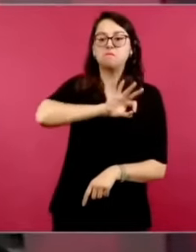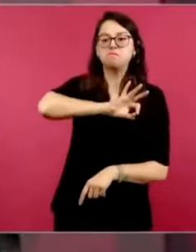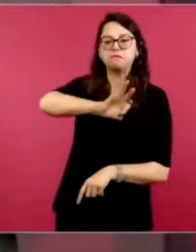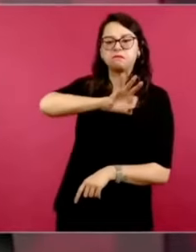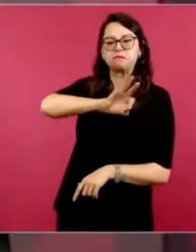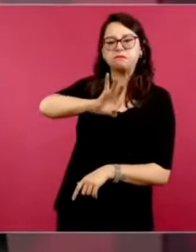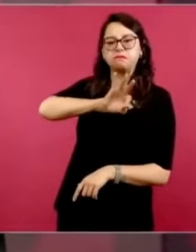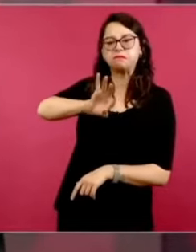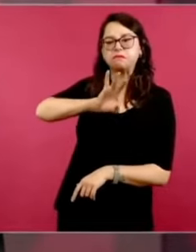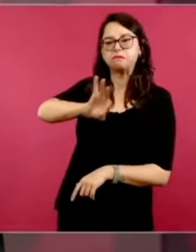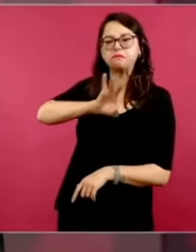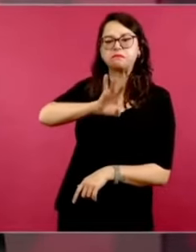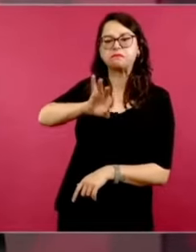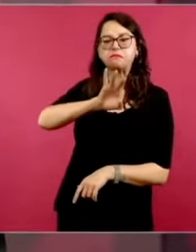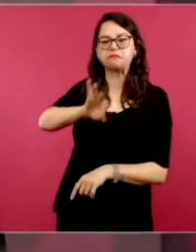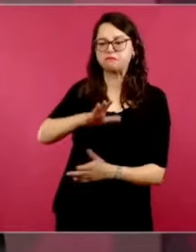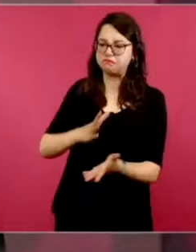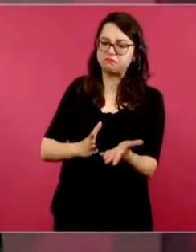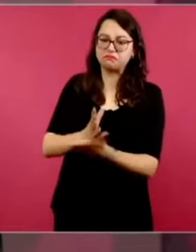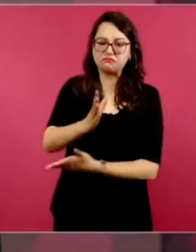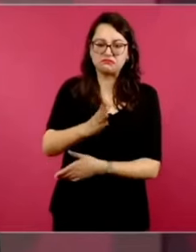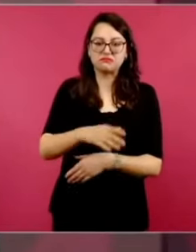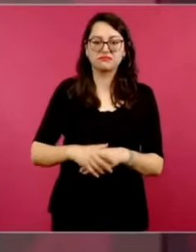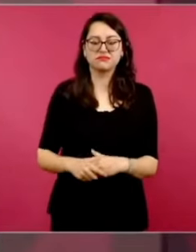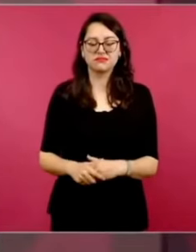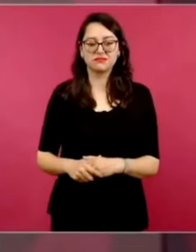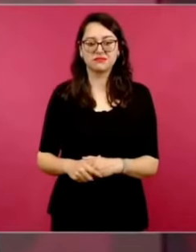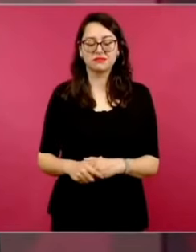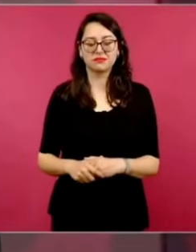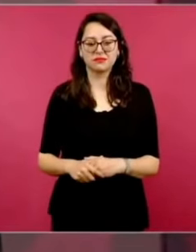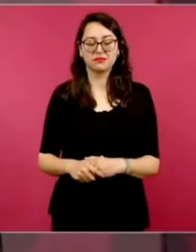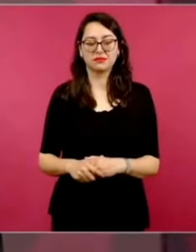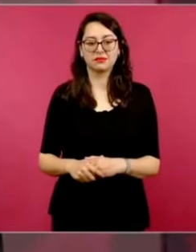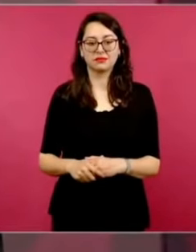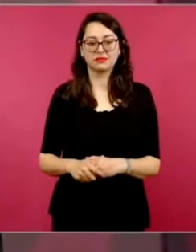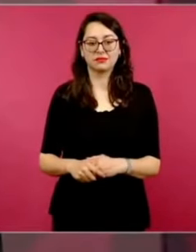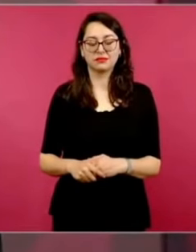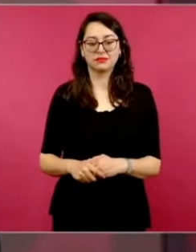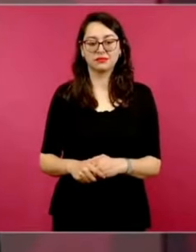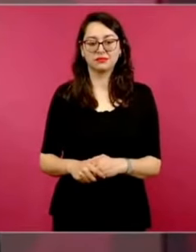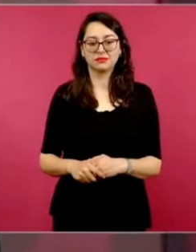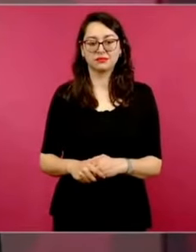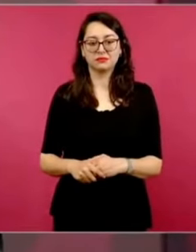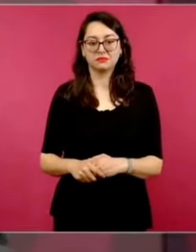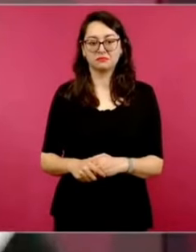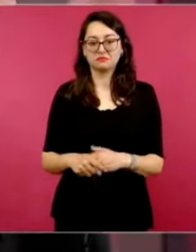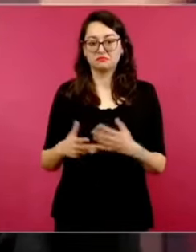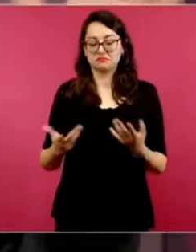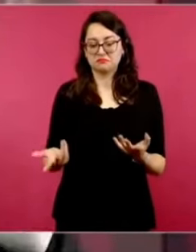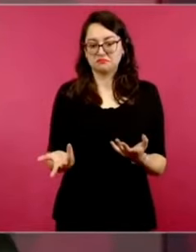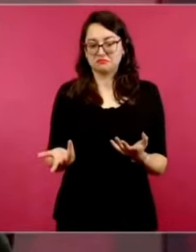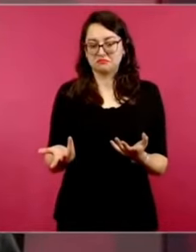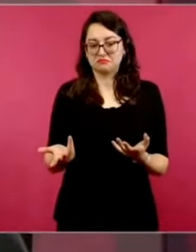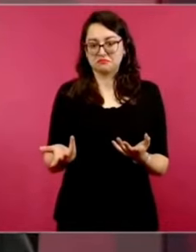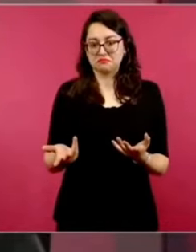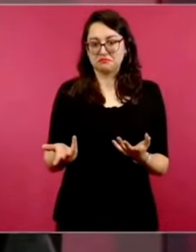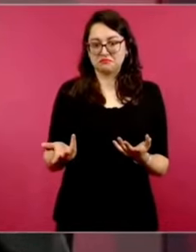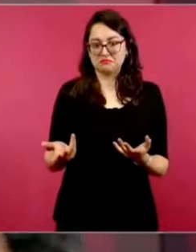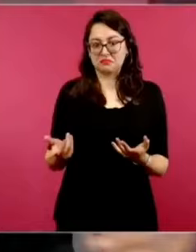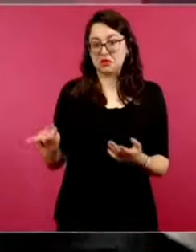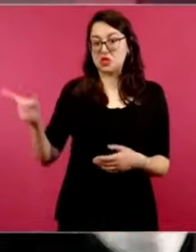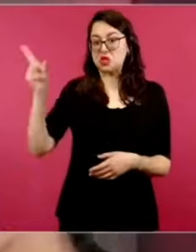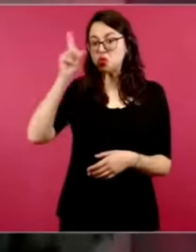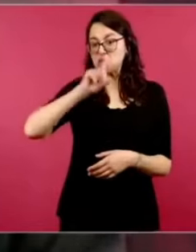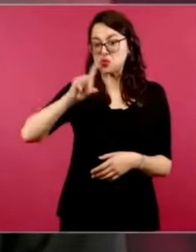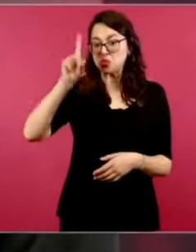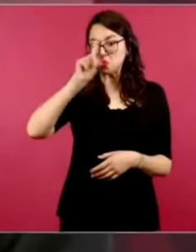y los malaconsejó